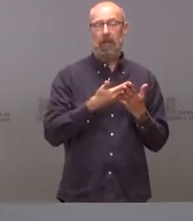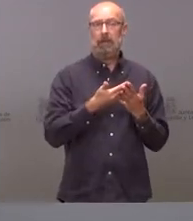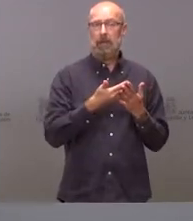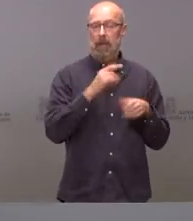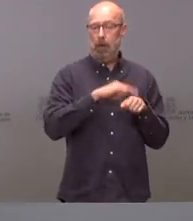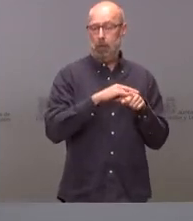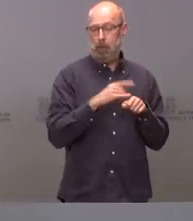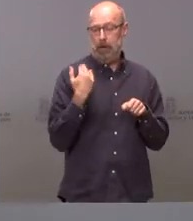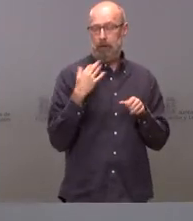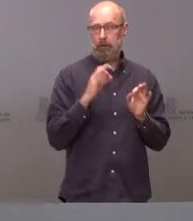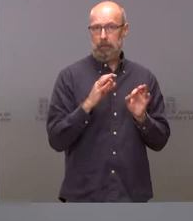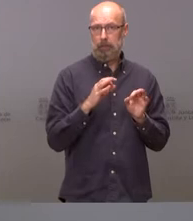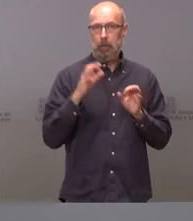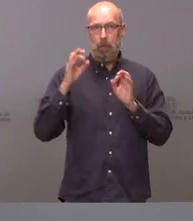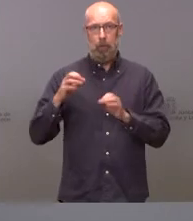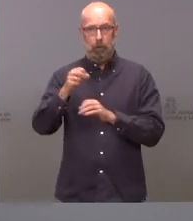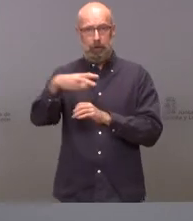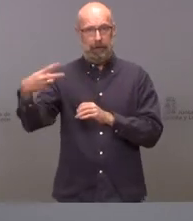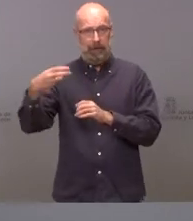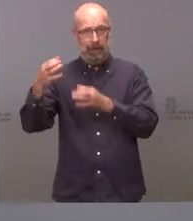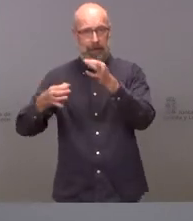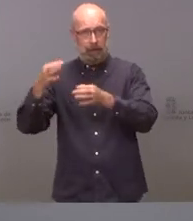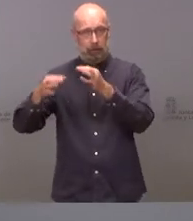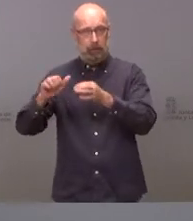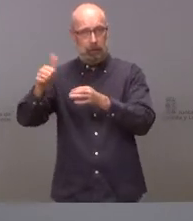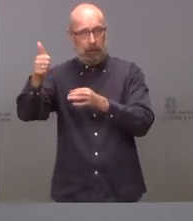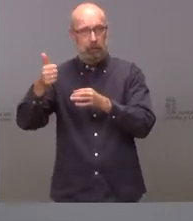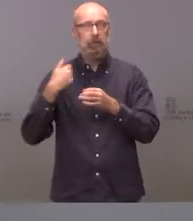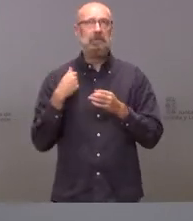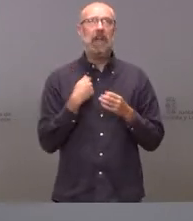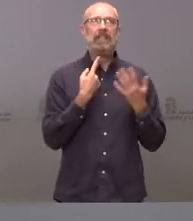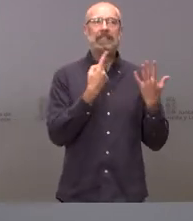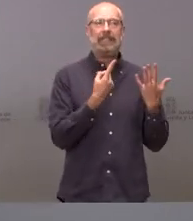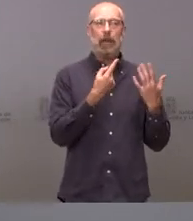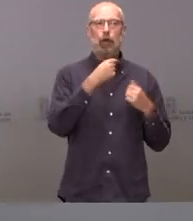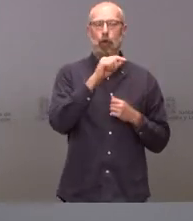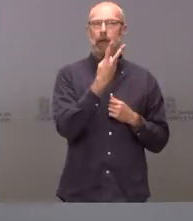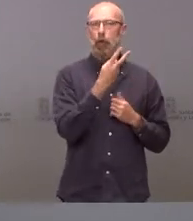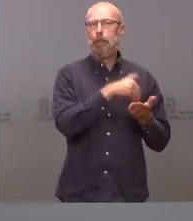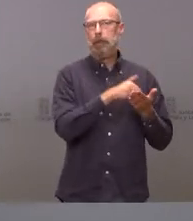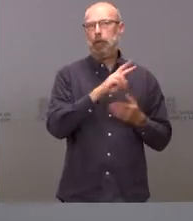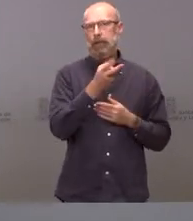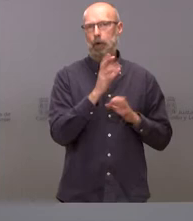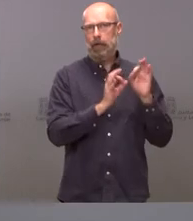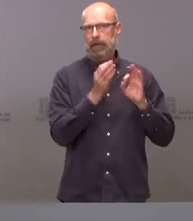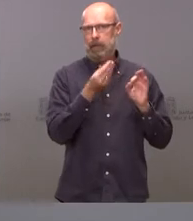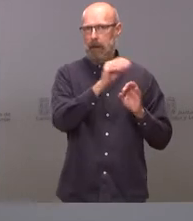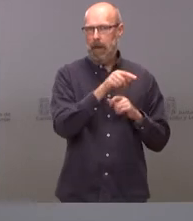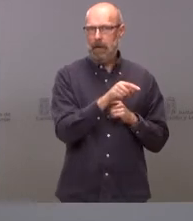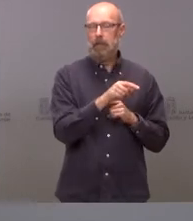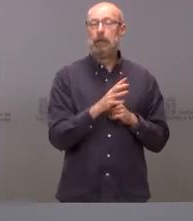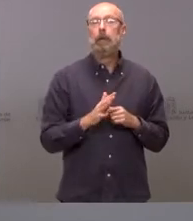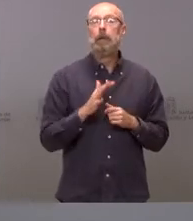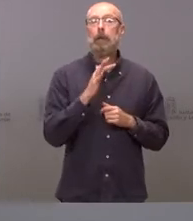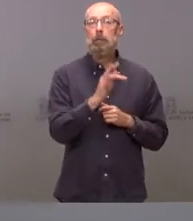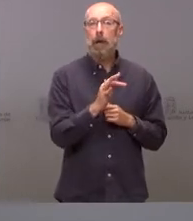esta semana que fue cuando se publicó la sentencia de los intereses eran 6,2 millones de euros y contando lo que corresponderá